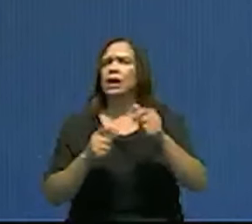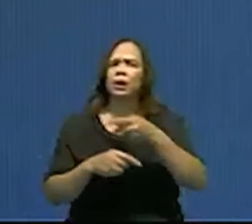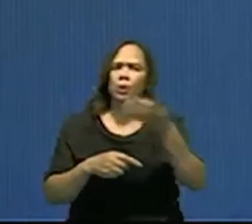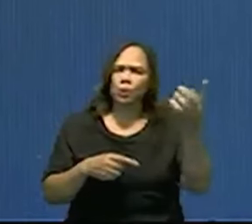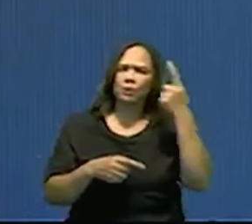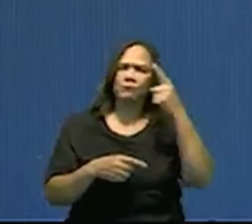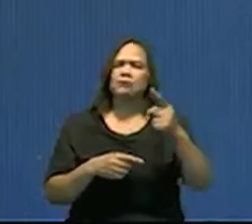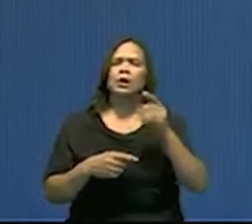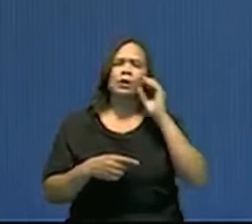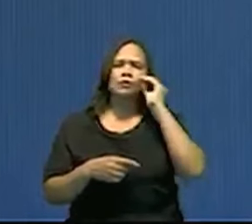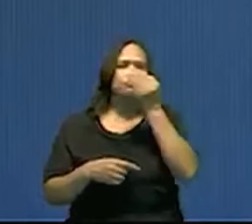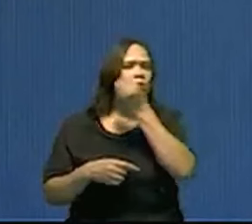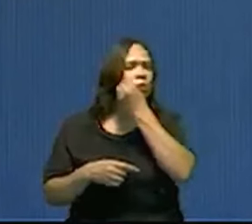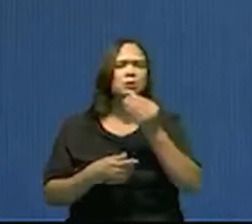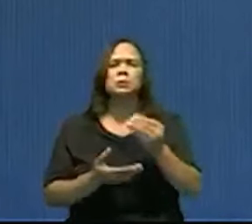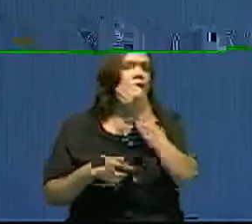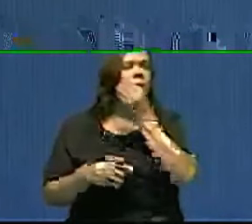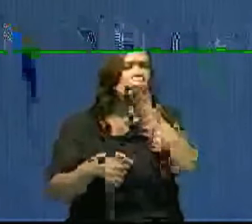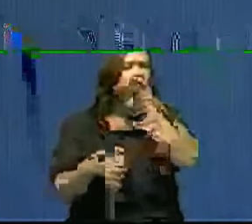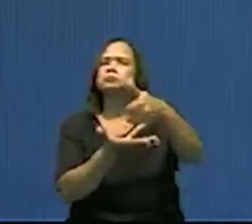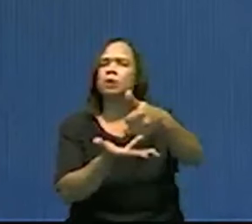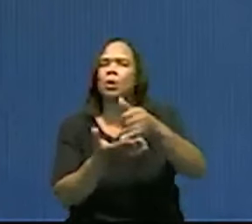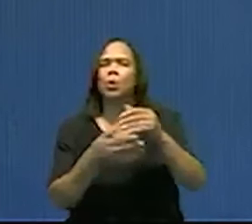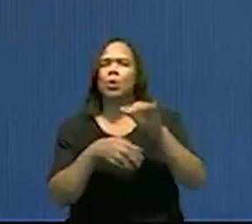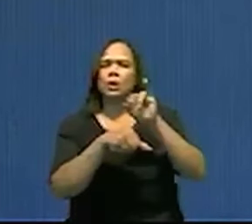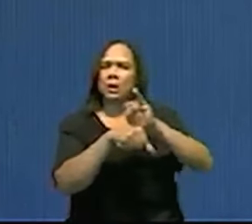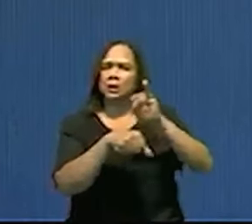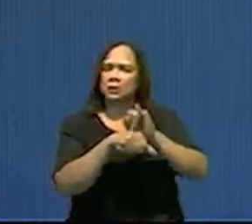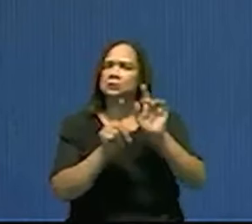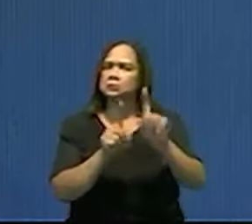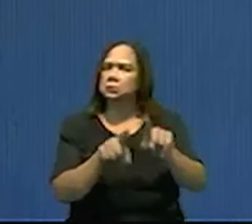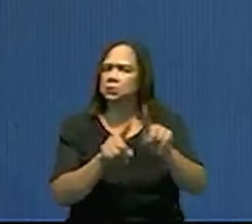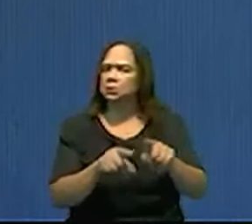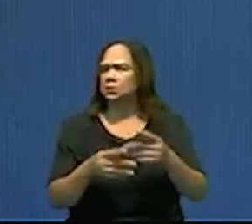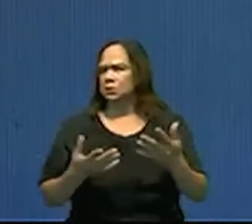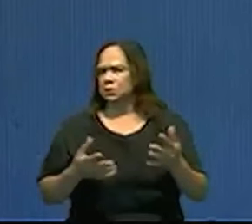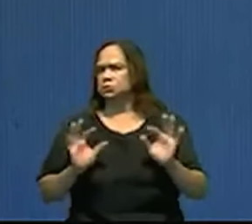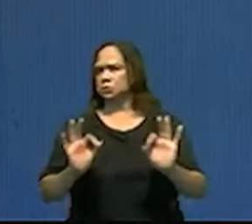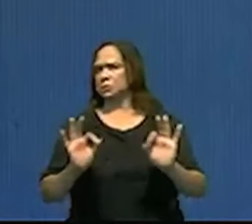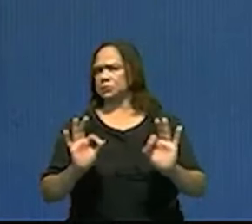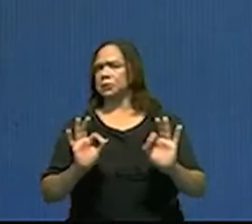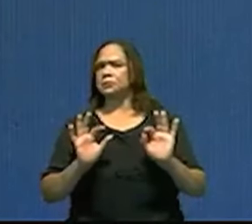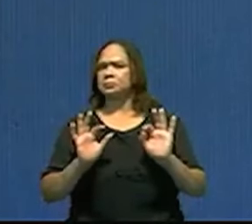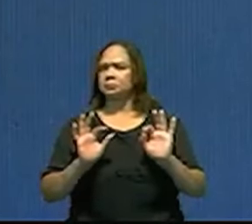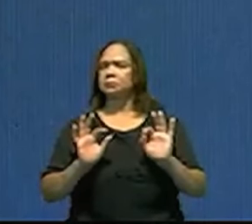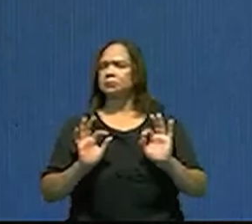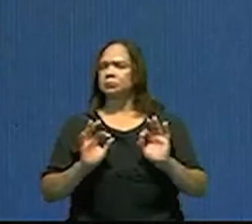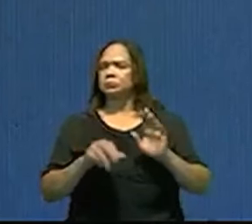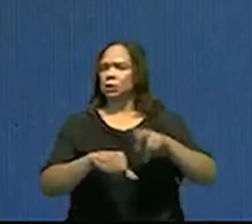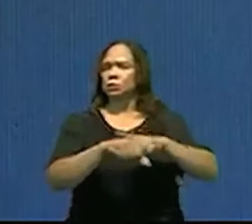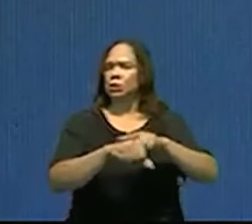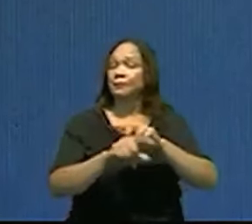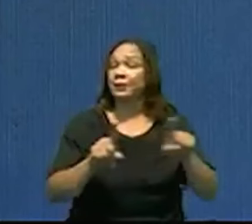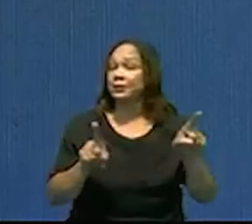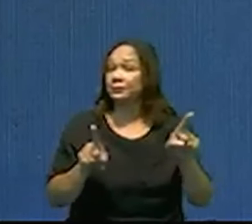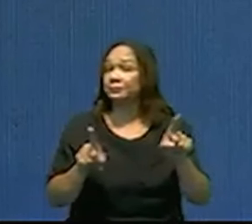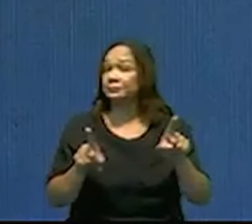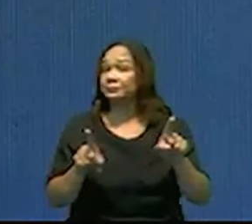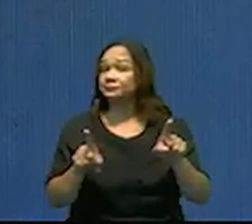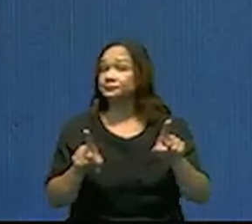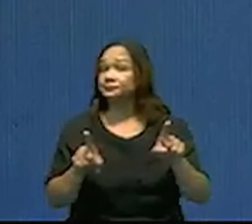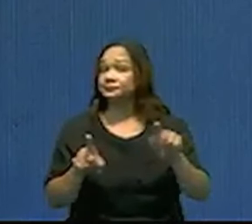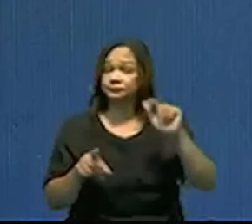y hacen una ofrenda floral o tienen una misa. Eso no hay por qué prohibirlo, eso es algo natural. Lo que